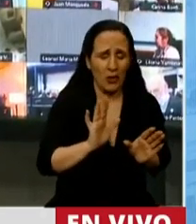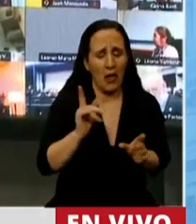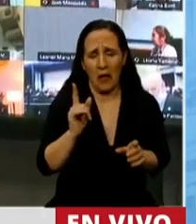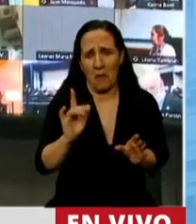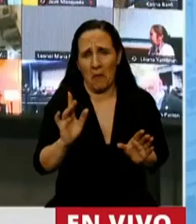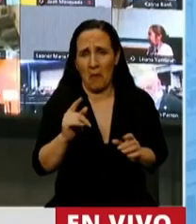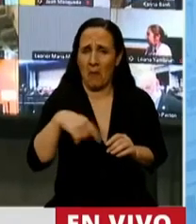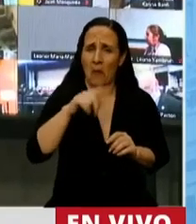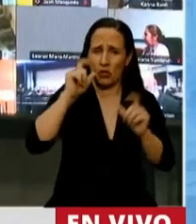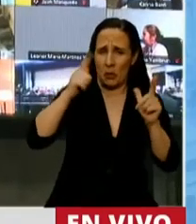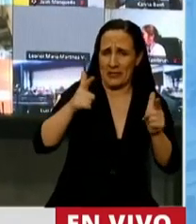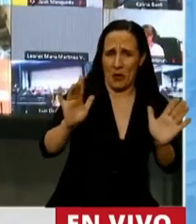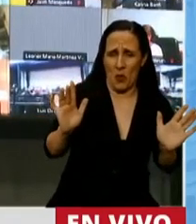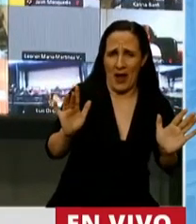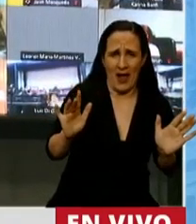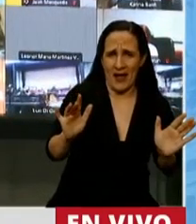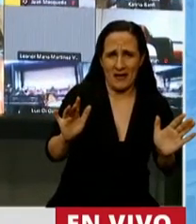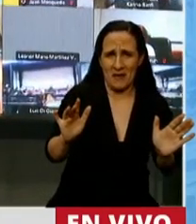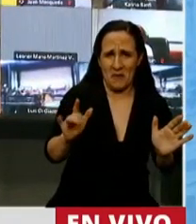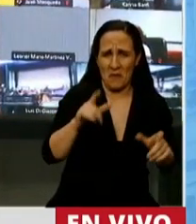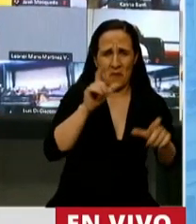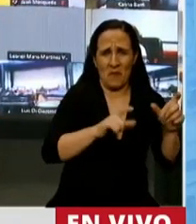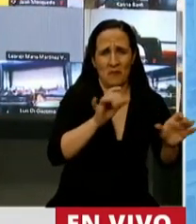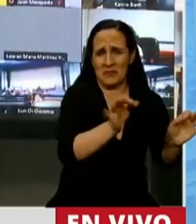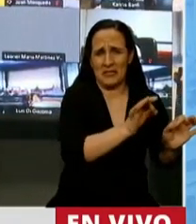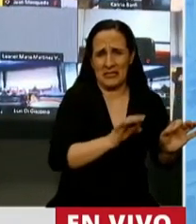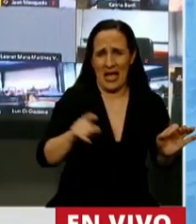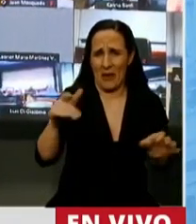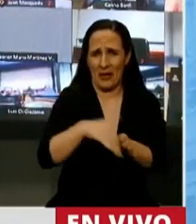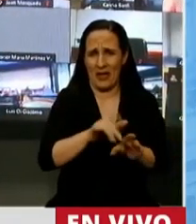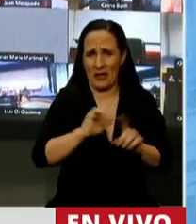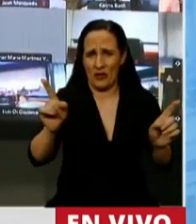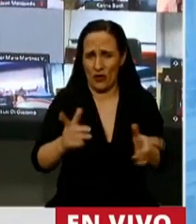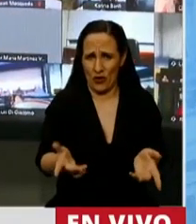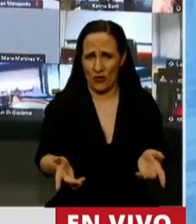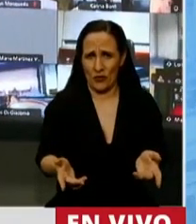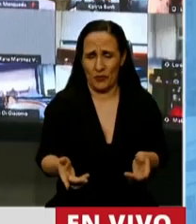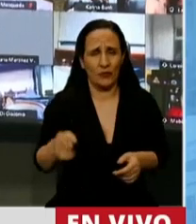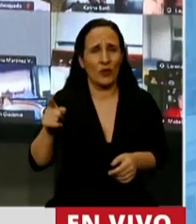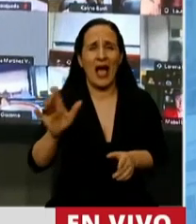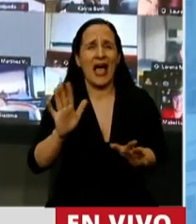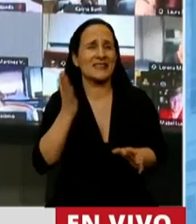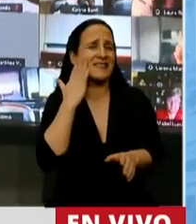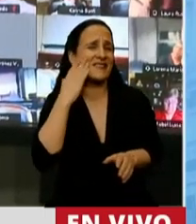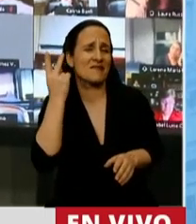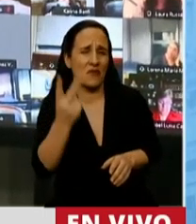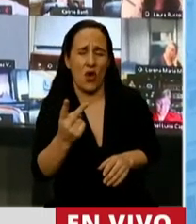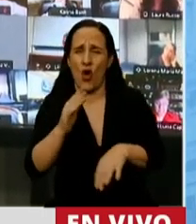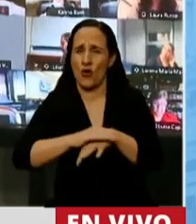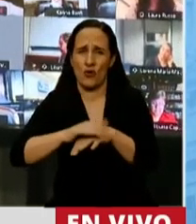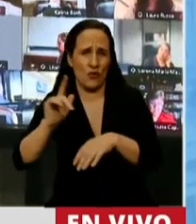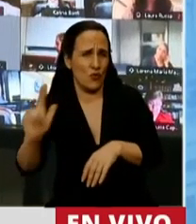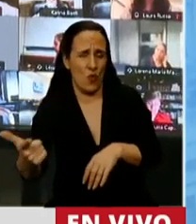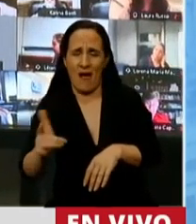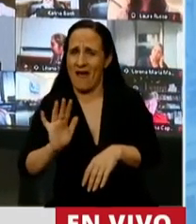no solo de la Argentina. En medio de dos pandemias. La pandemia del macrismo. Y la pandemia del virus. Entonces, no quieren